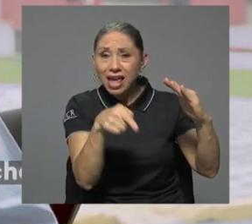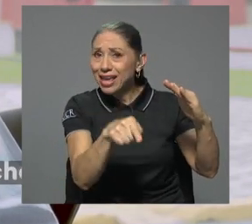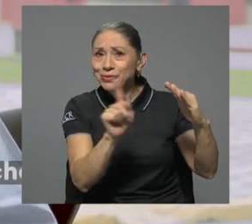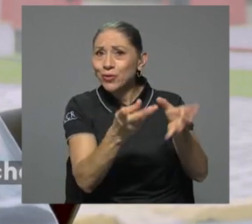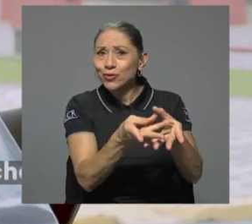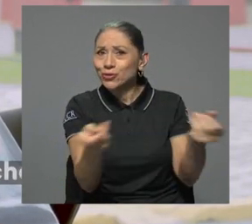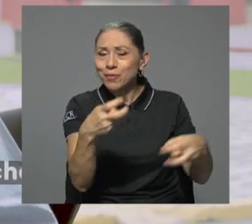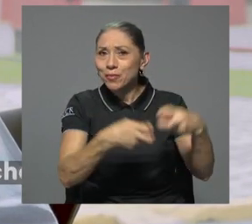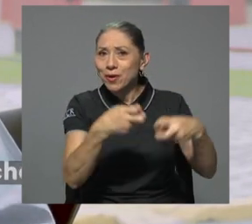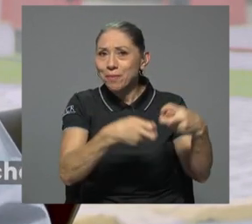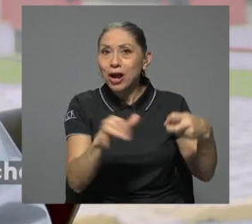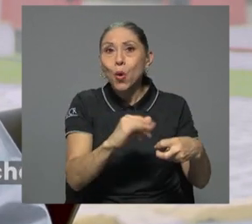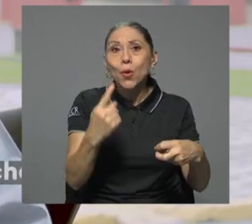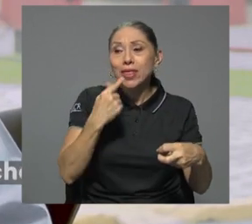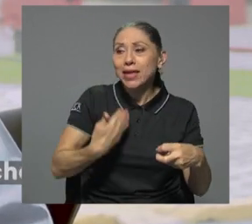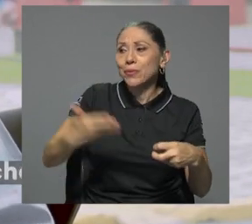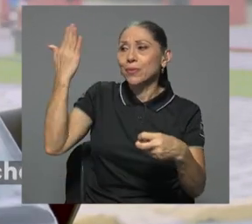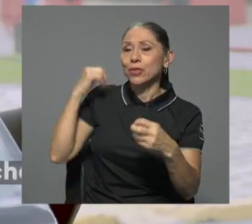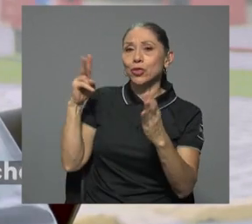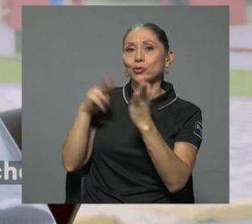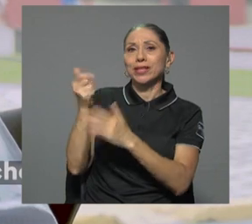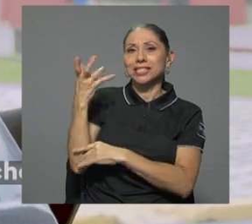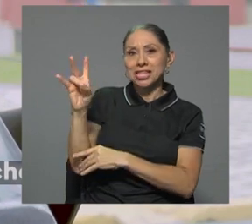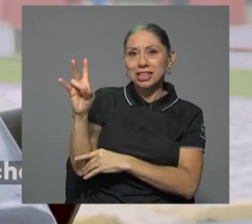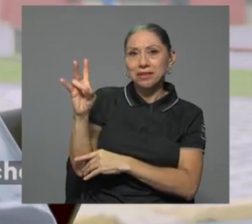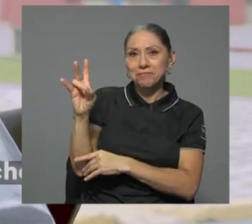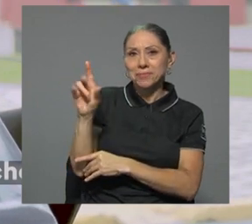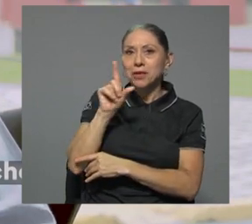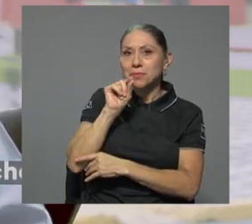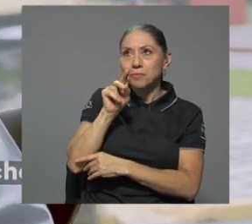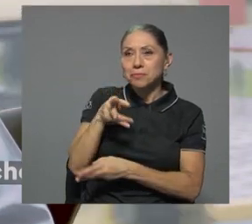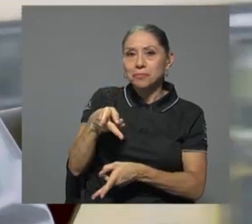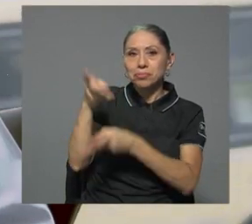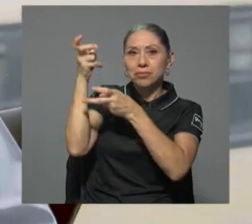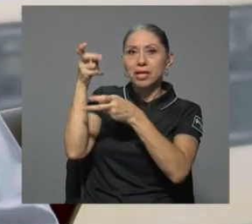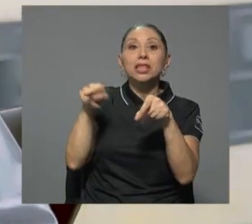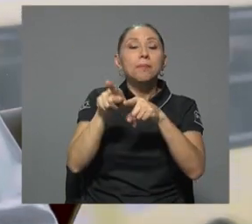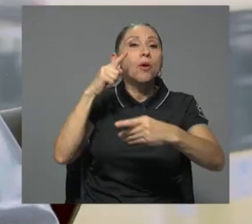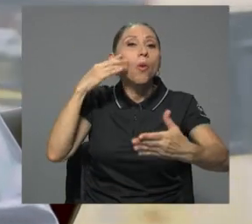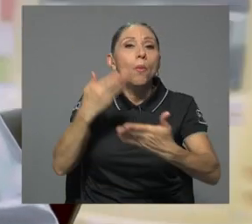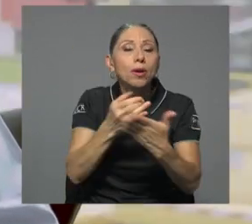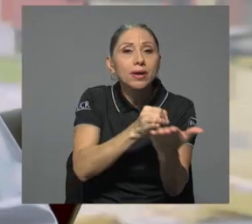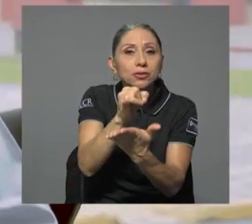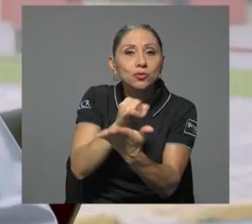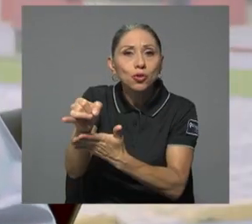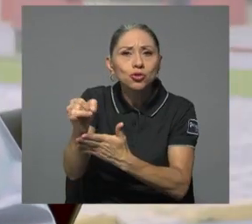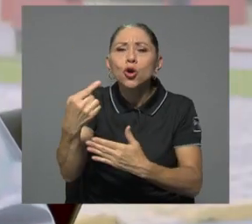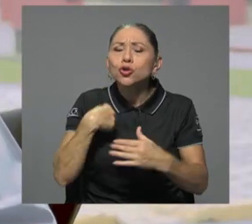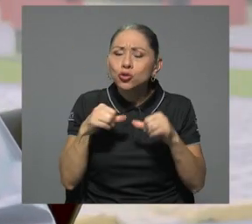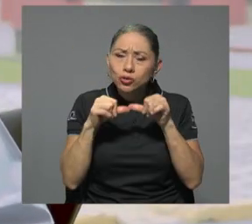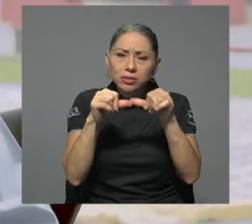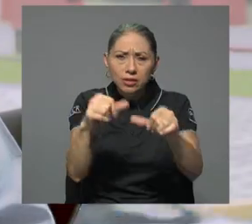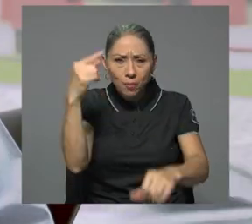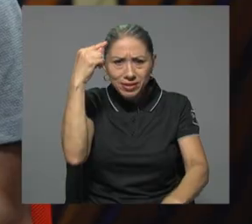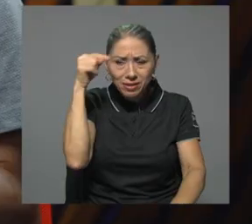dije en un COVID del 2017 y lo comprueban muchos estudios. Sigo pensando que esa